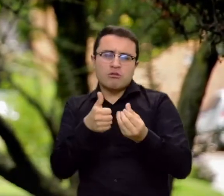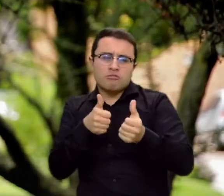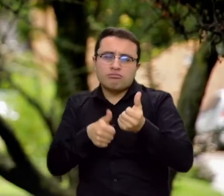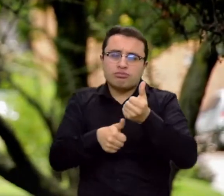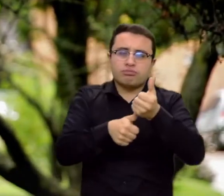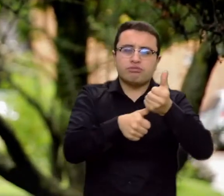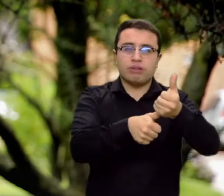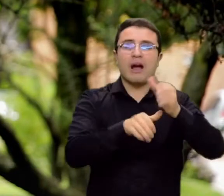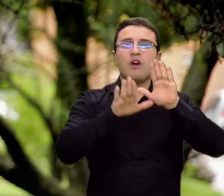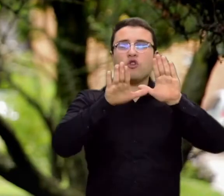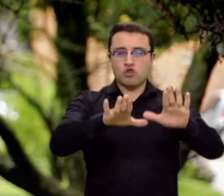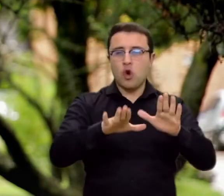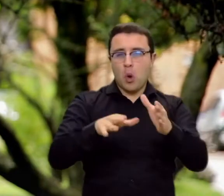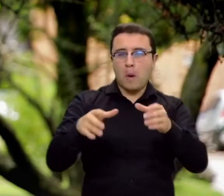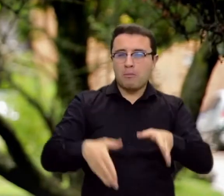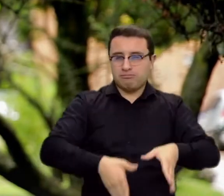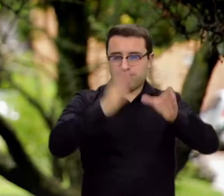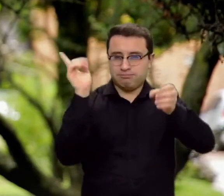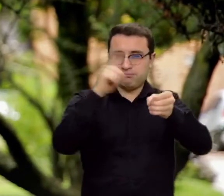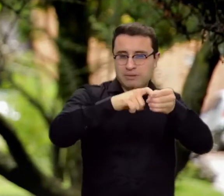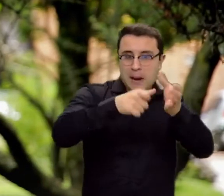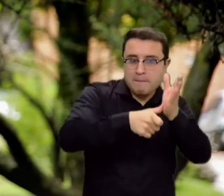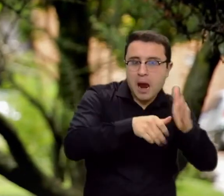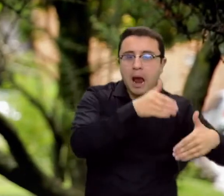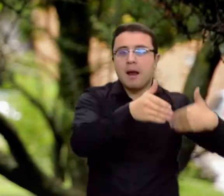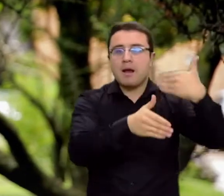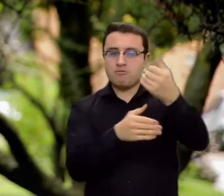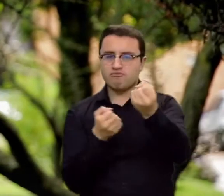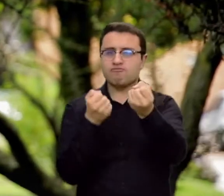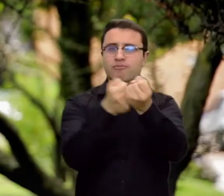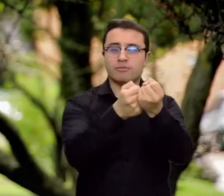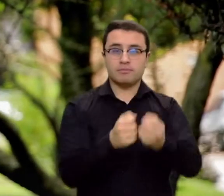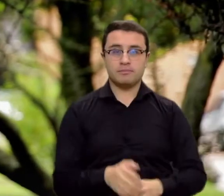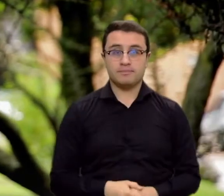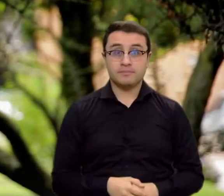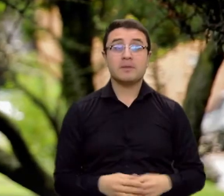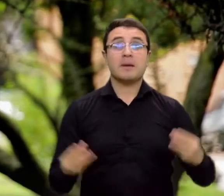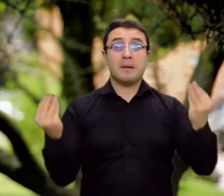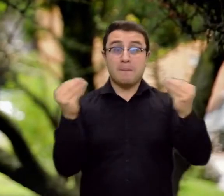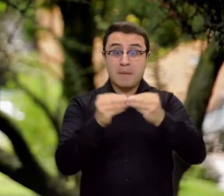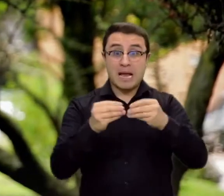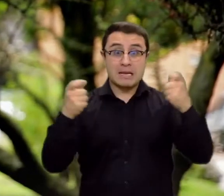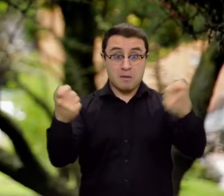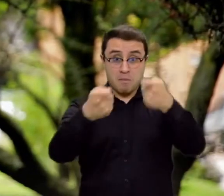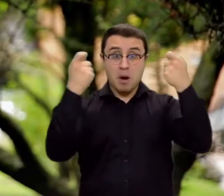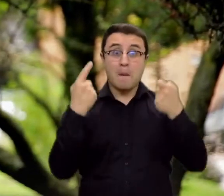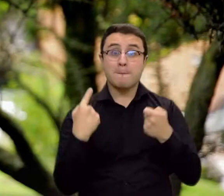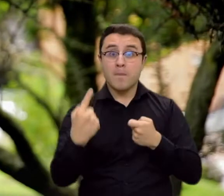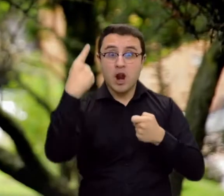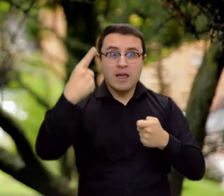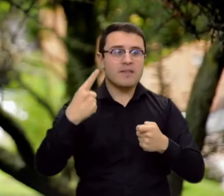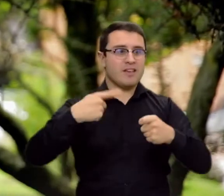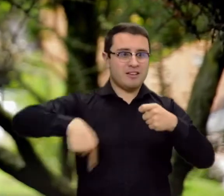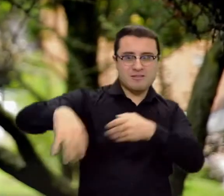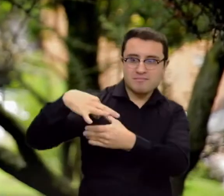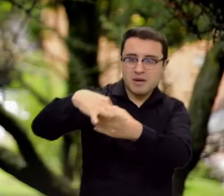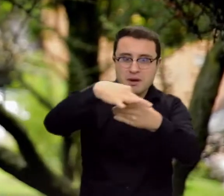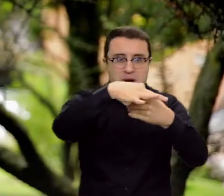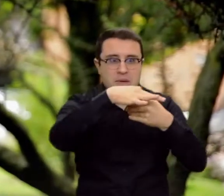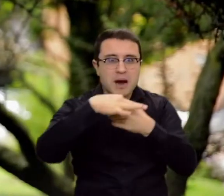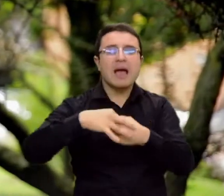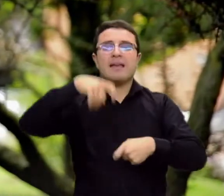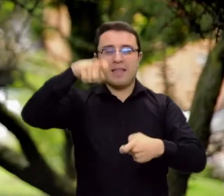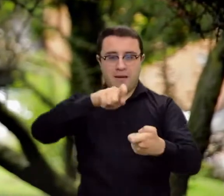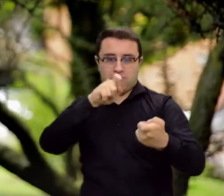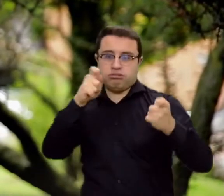apoyo y acompañamiento a la Registraduría en este proceso y dijo que las jornadas electorales y las campañas políticas se